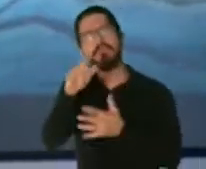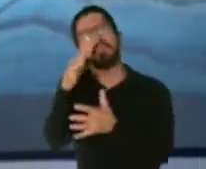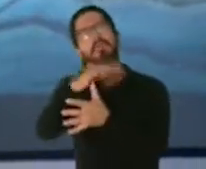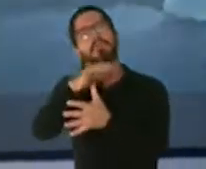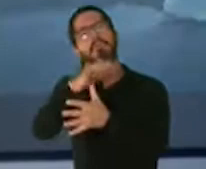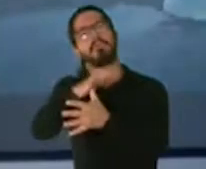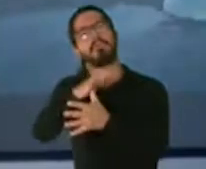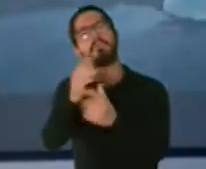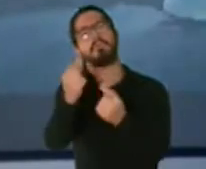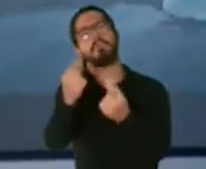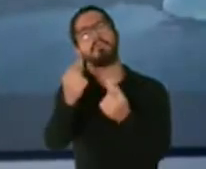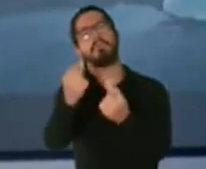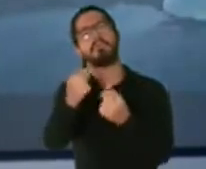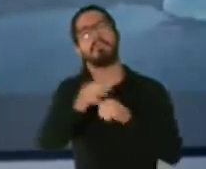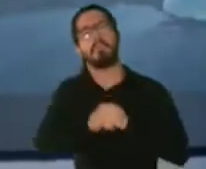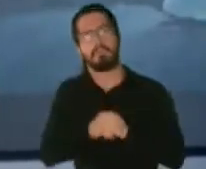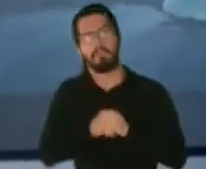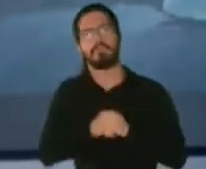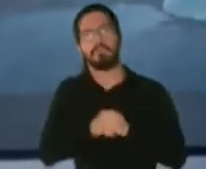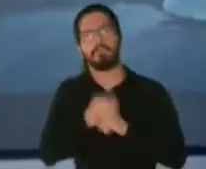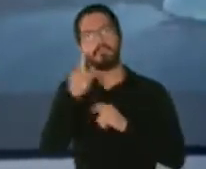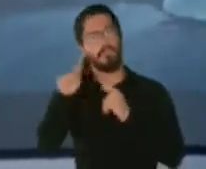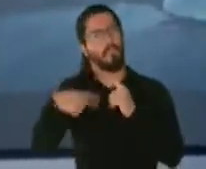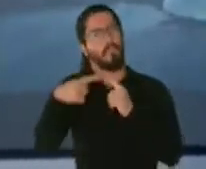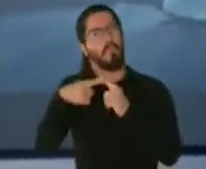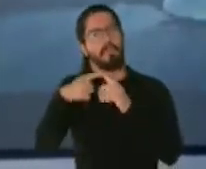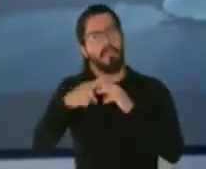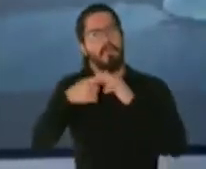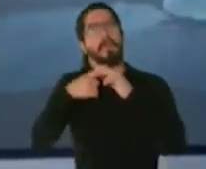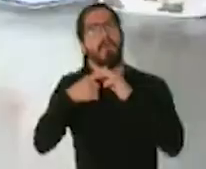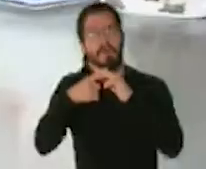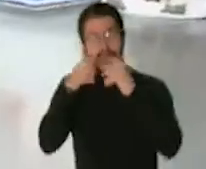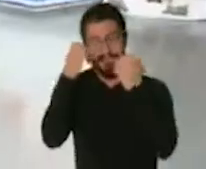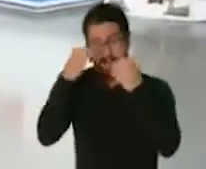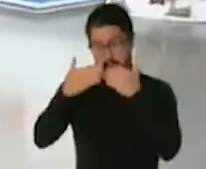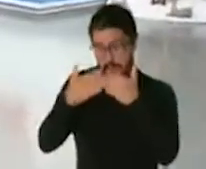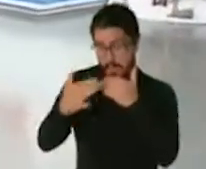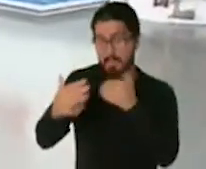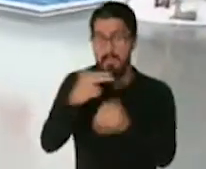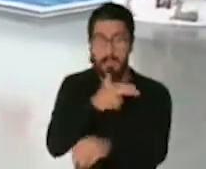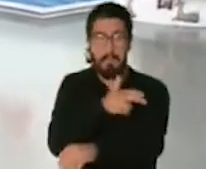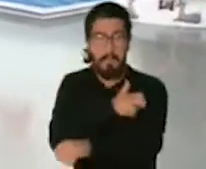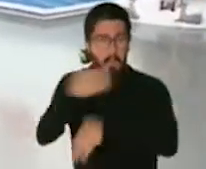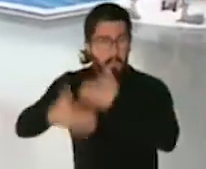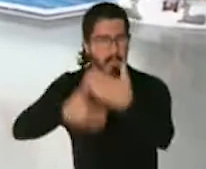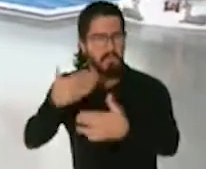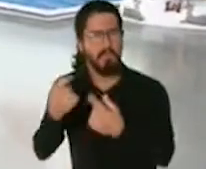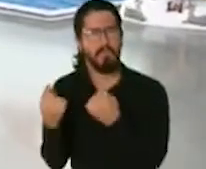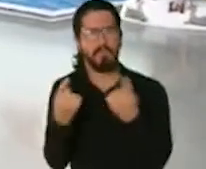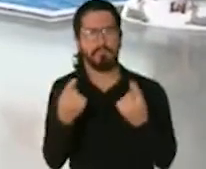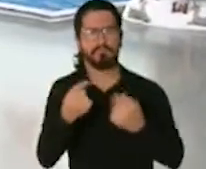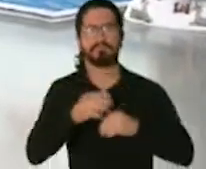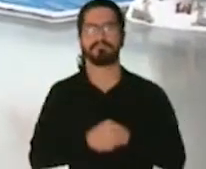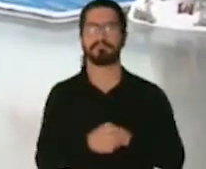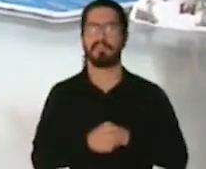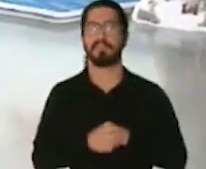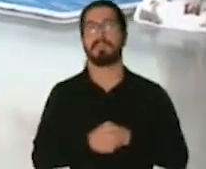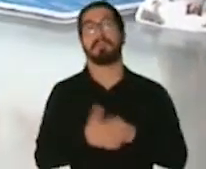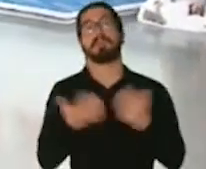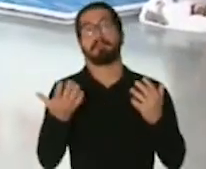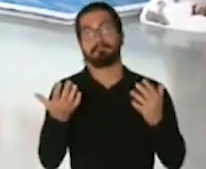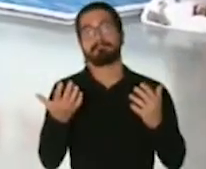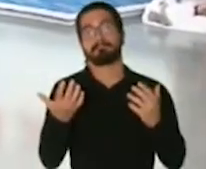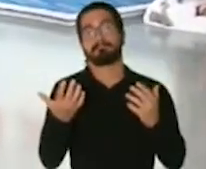hacer ya que habrá comenzado el proceso de vacunación ya en enero 2? Bueno, obviamente lo primero que hay que hacer